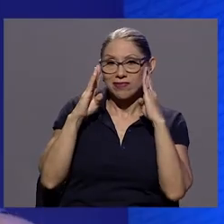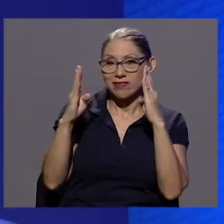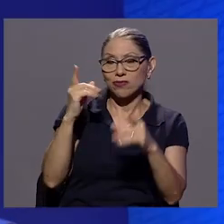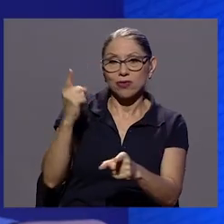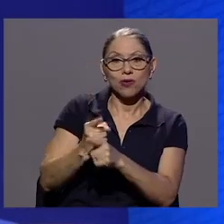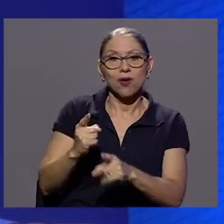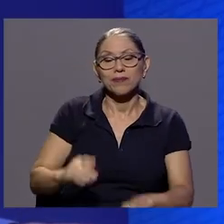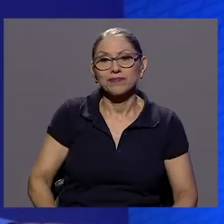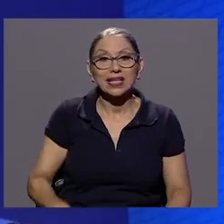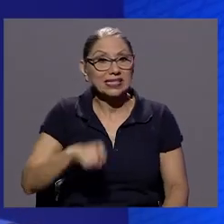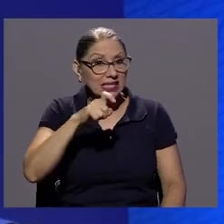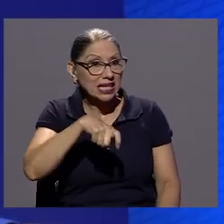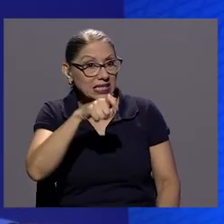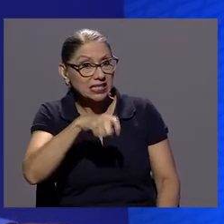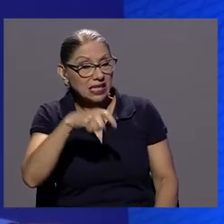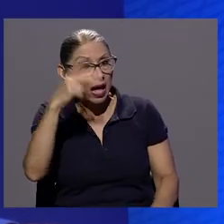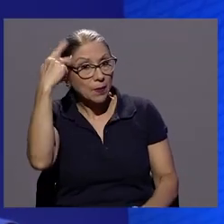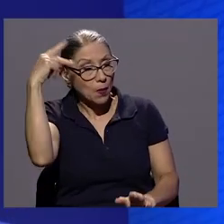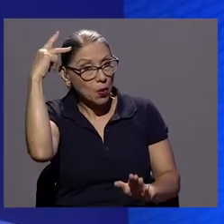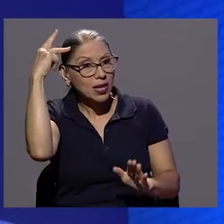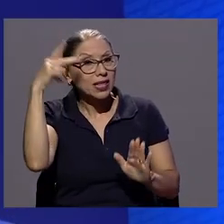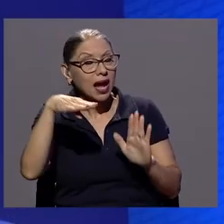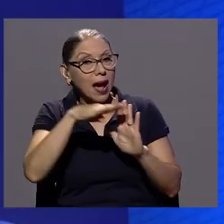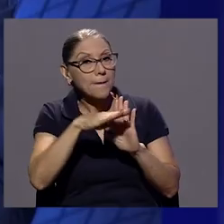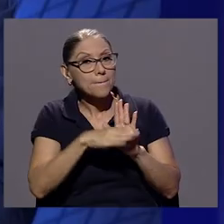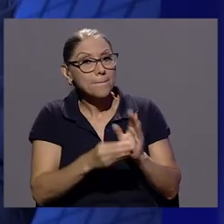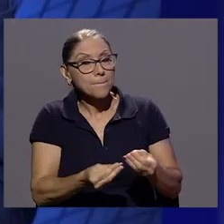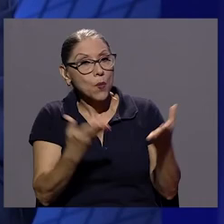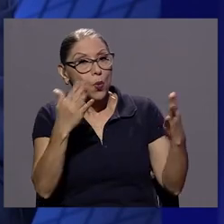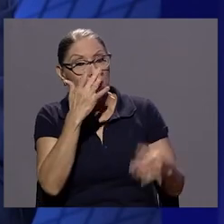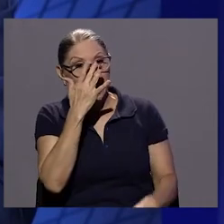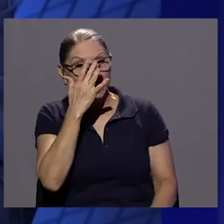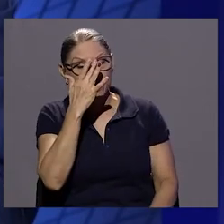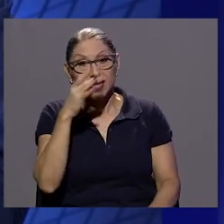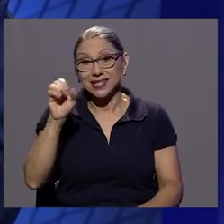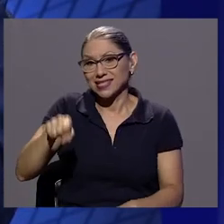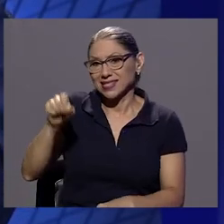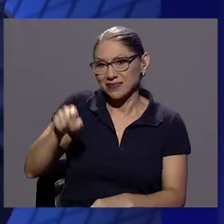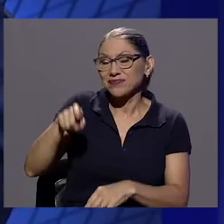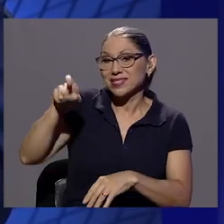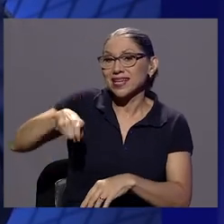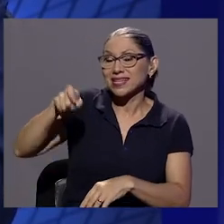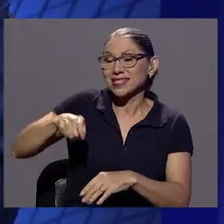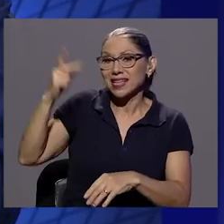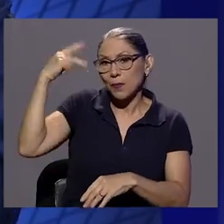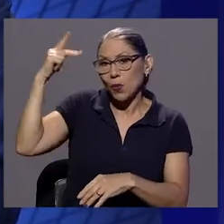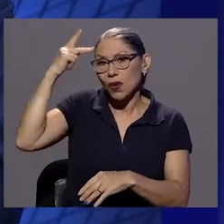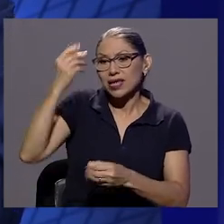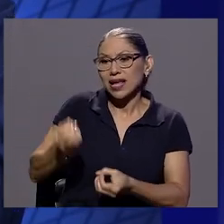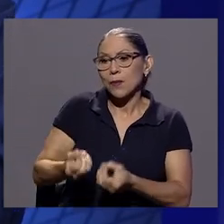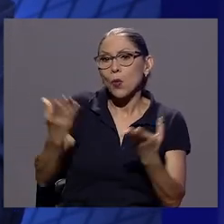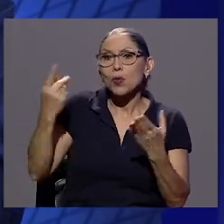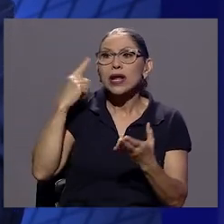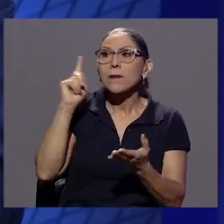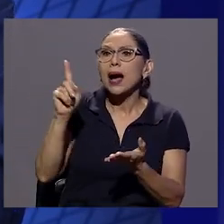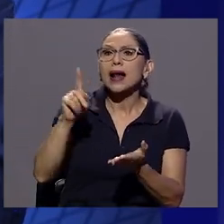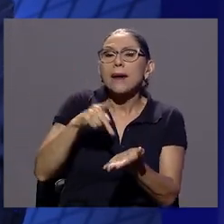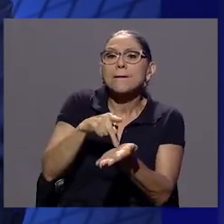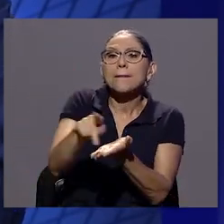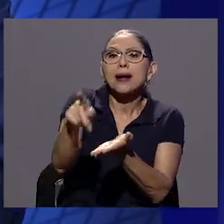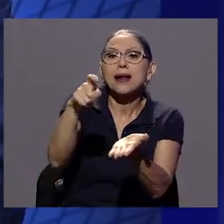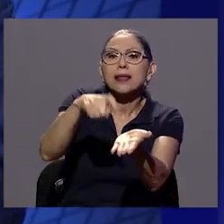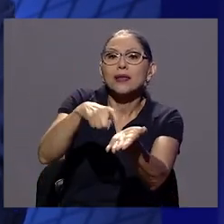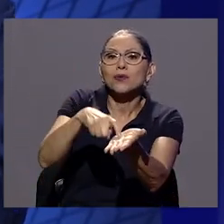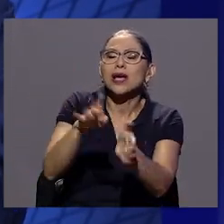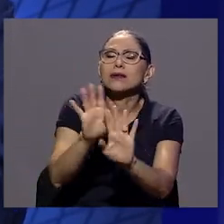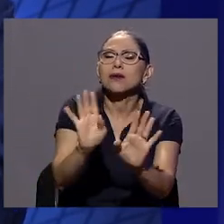realmente una política pública. Sí, se necesita una política pública, pero que no es condonando deuda. Es que hay